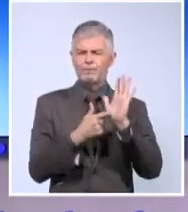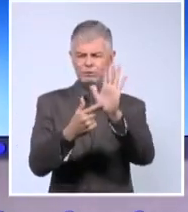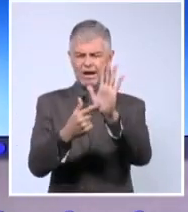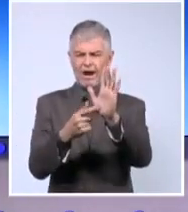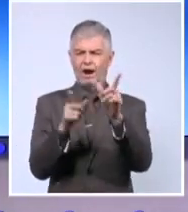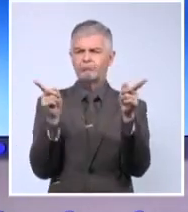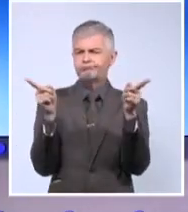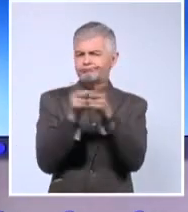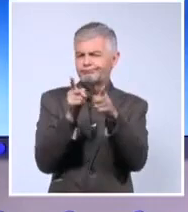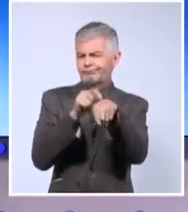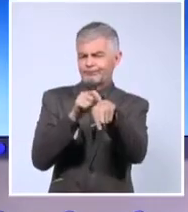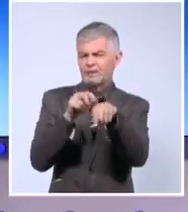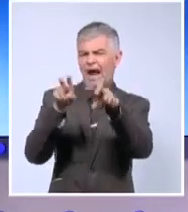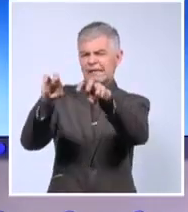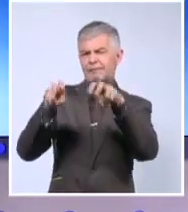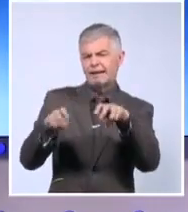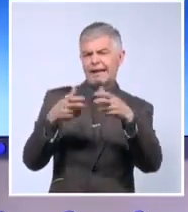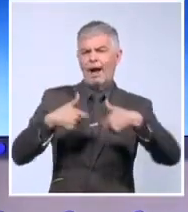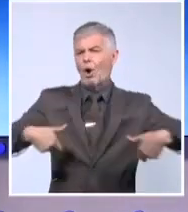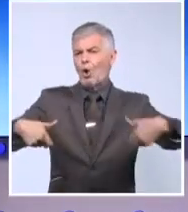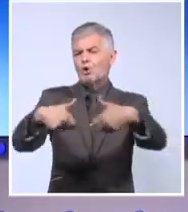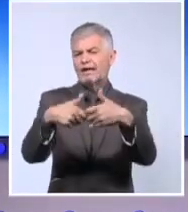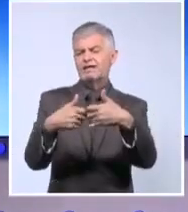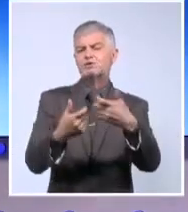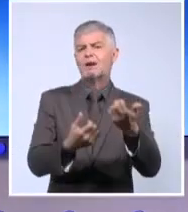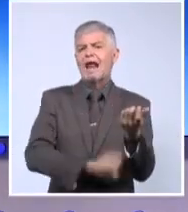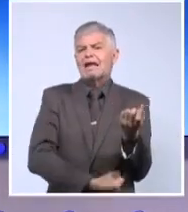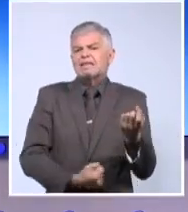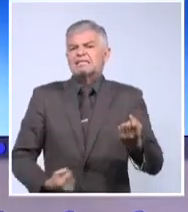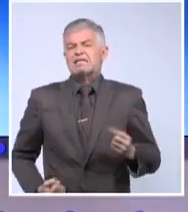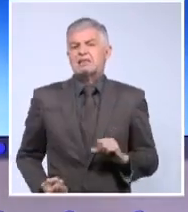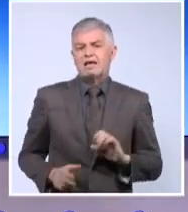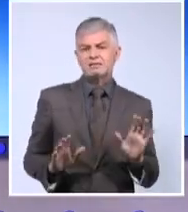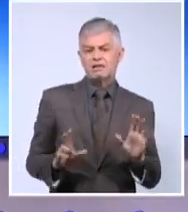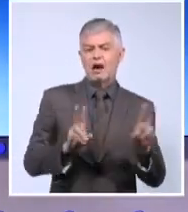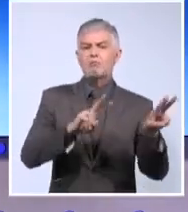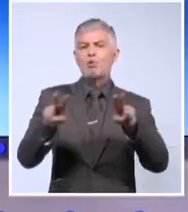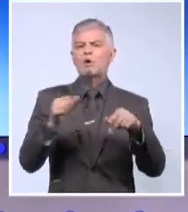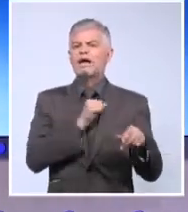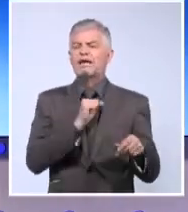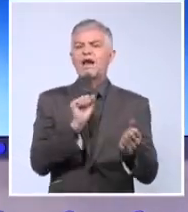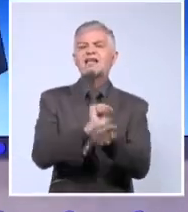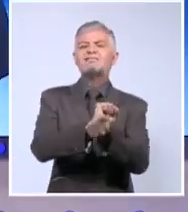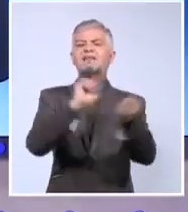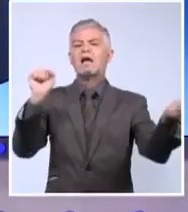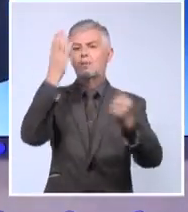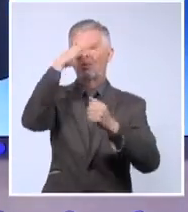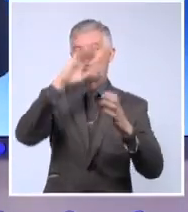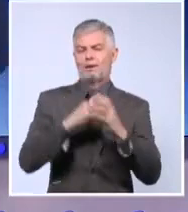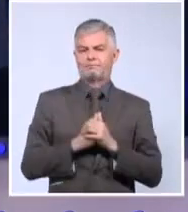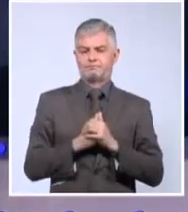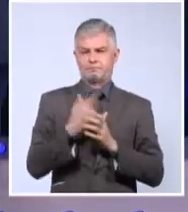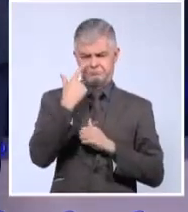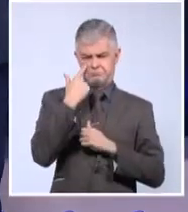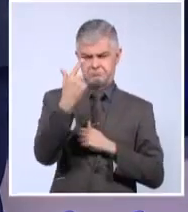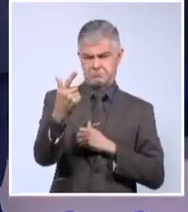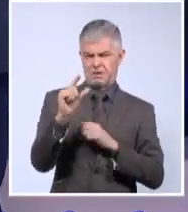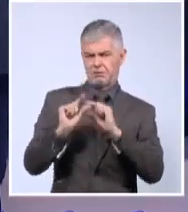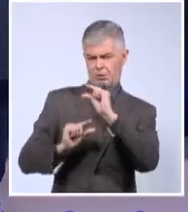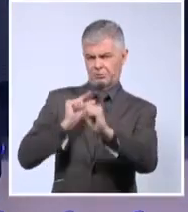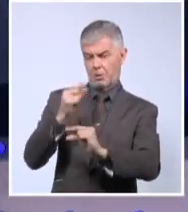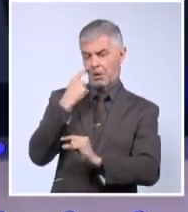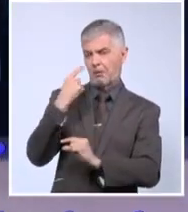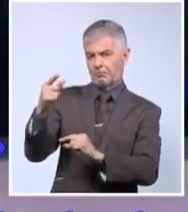una reunión, una asamblea, un congreso para la resistencia que busca la libertad de Cuba. Miren, vamos a irlo viendo, cómo